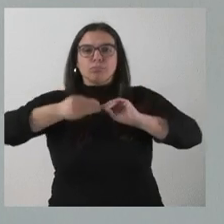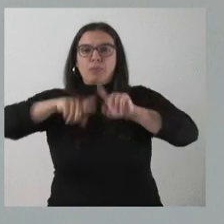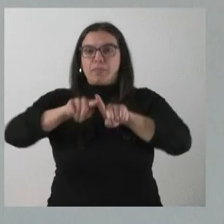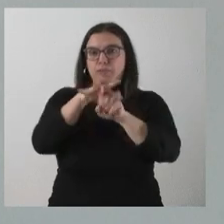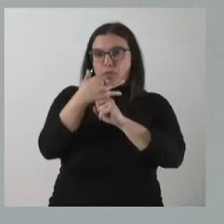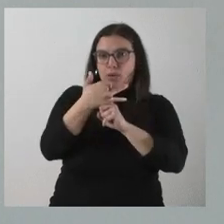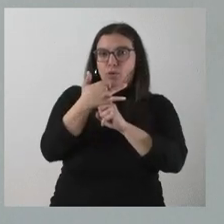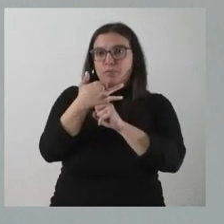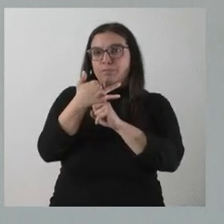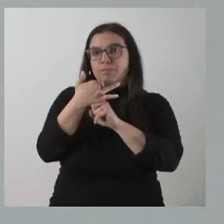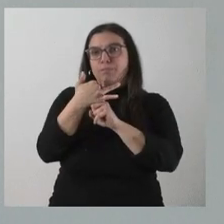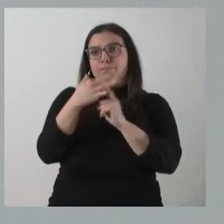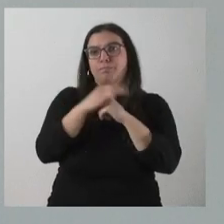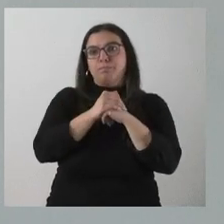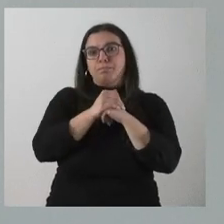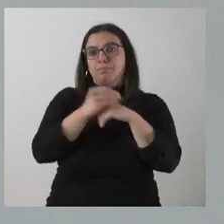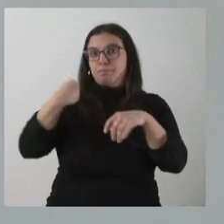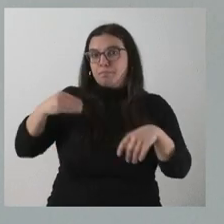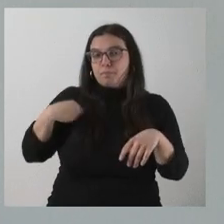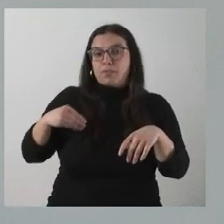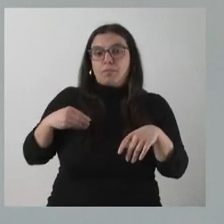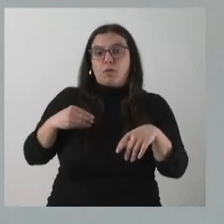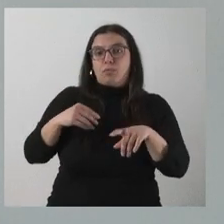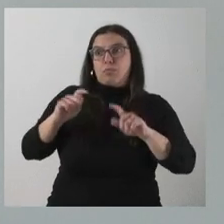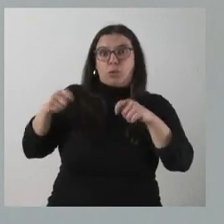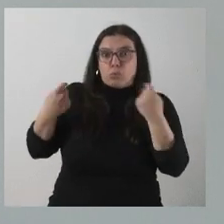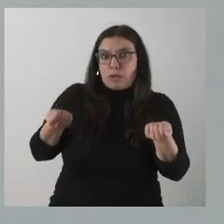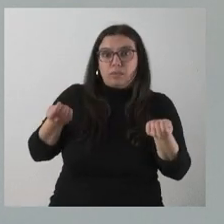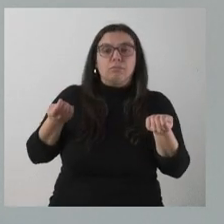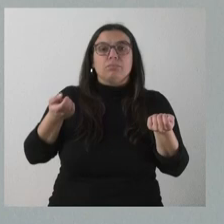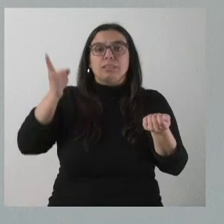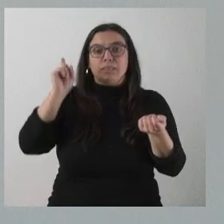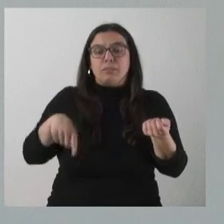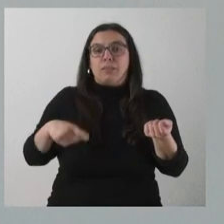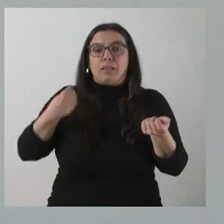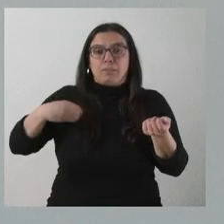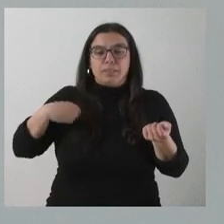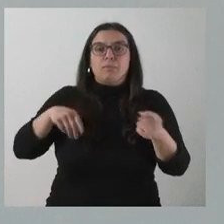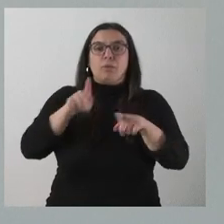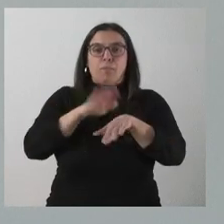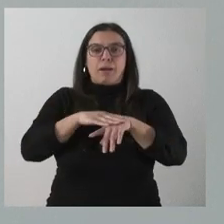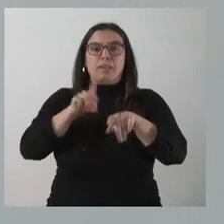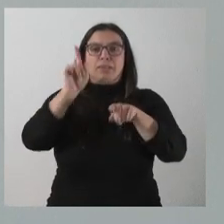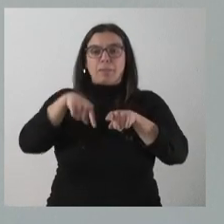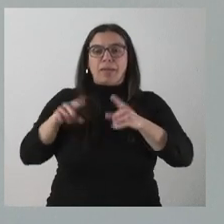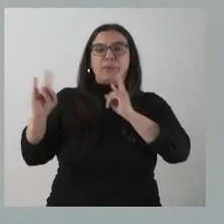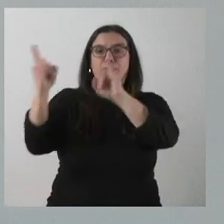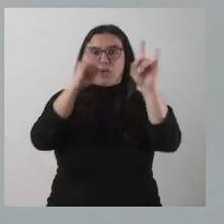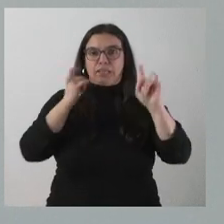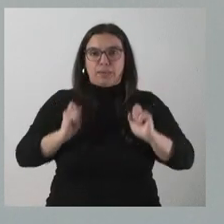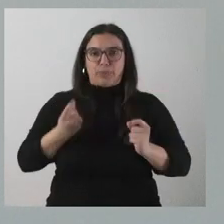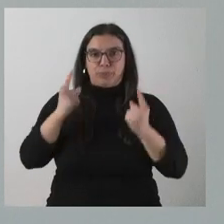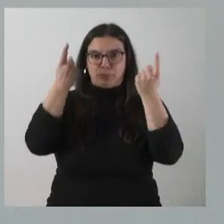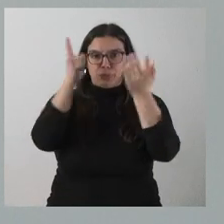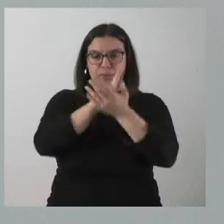de la naturaleza y, por tanto, a todo lo que tiene que ver con el ámbito de la propia repoblación forestal. También la propia